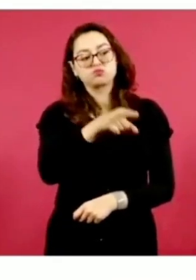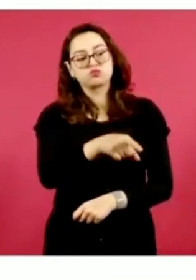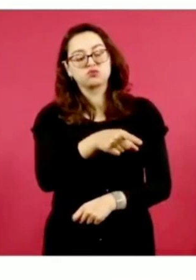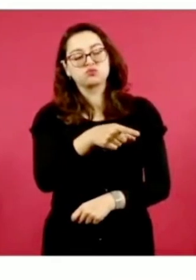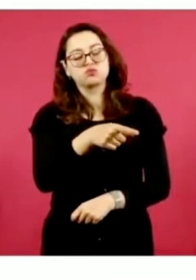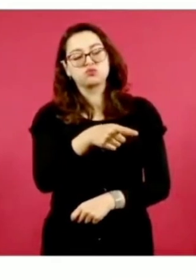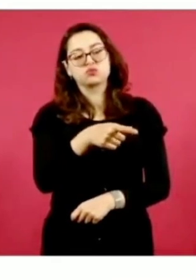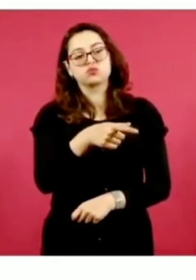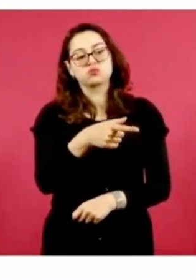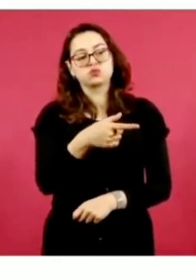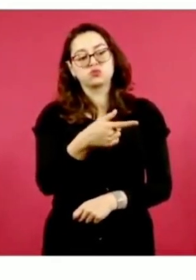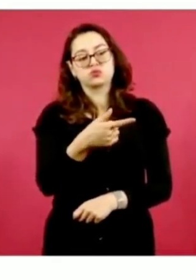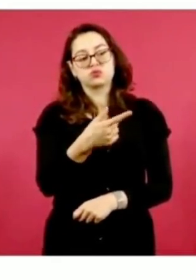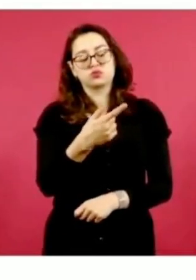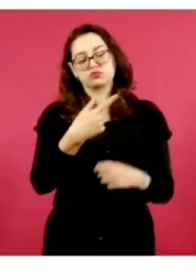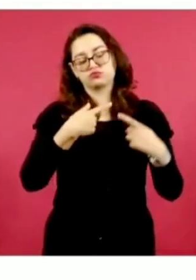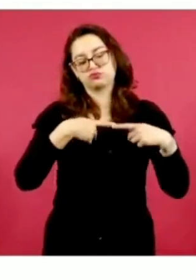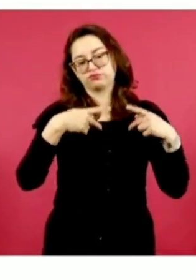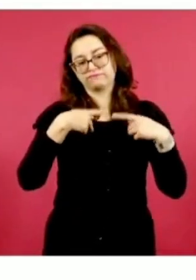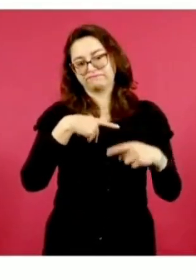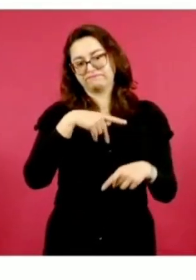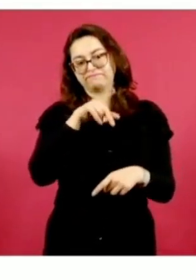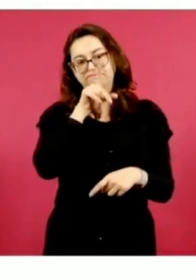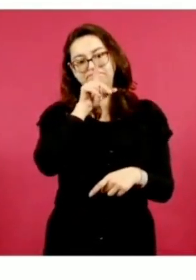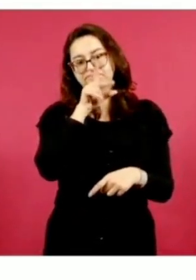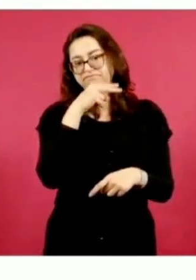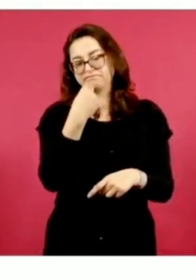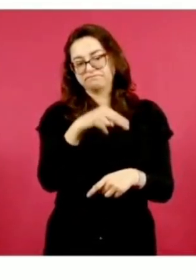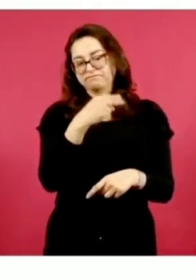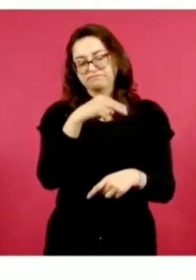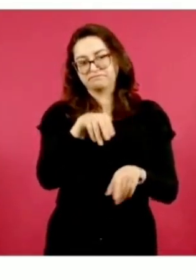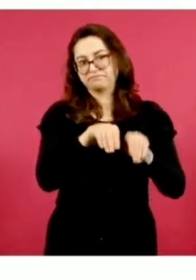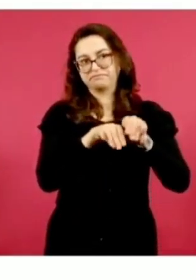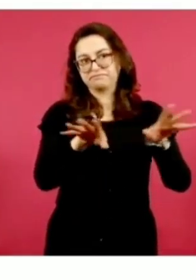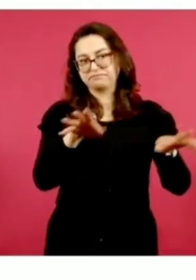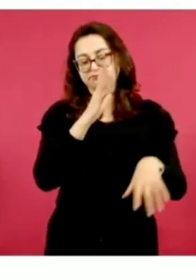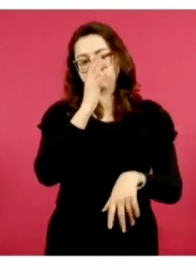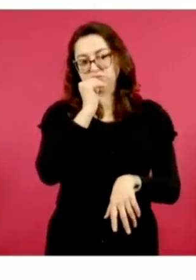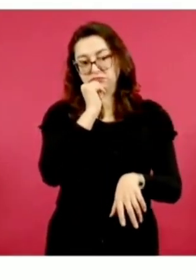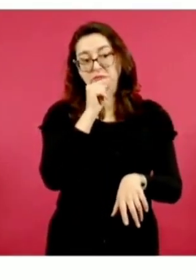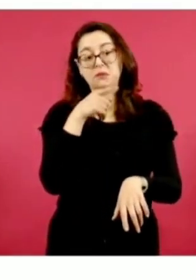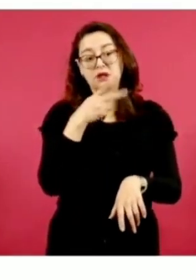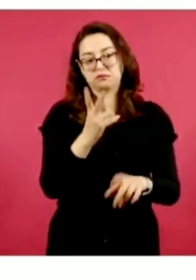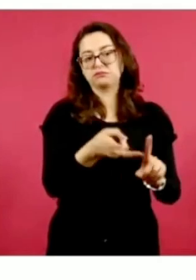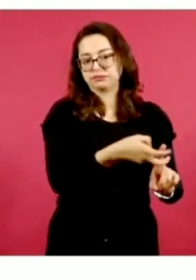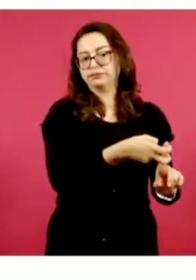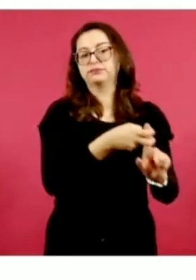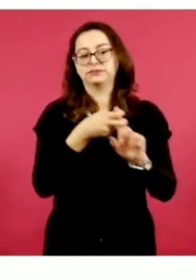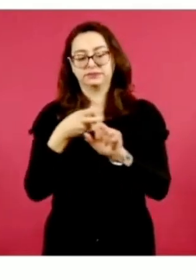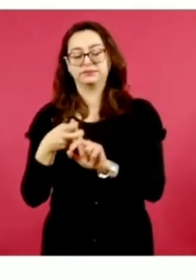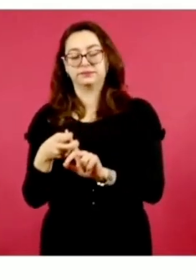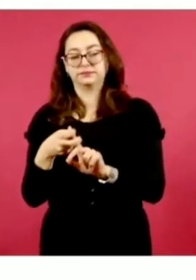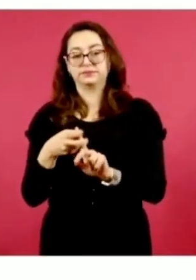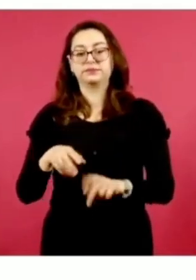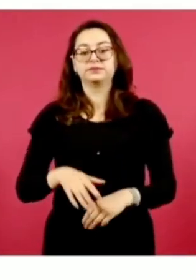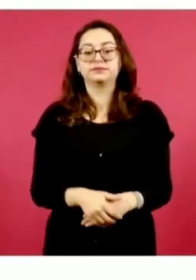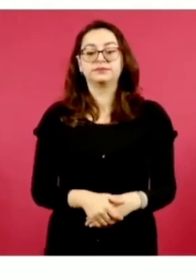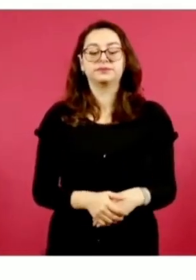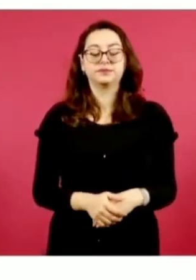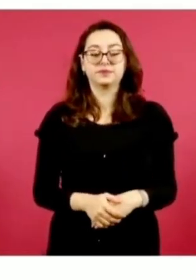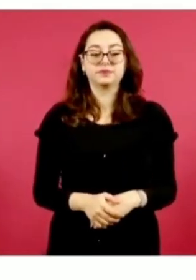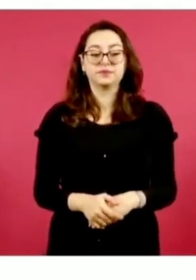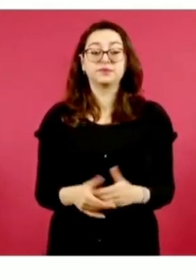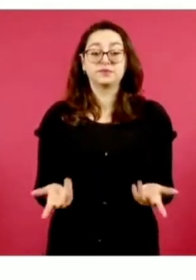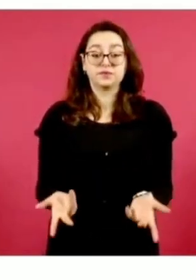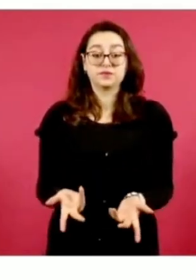de identidad reservada el 31 de octubre en Yecapixtla, Morelos. De acuerdo con las investigaciones,